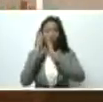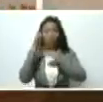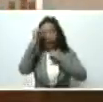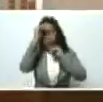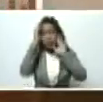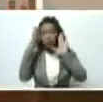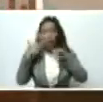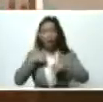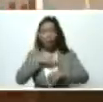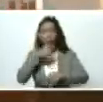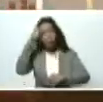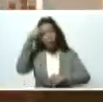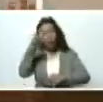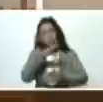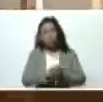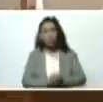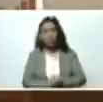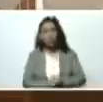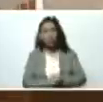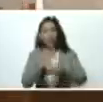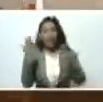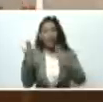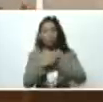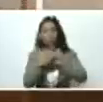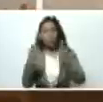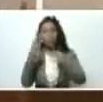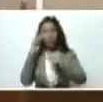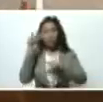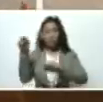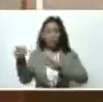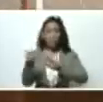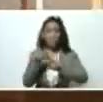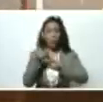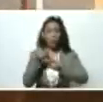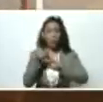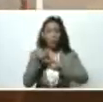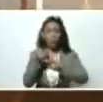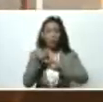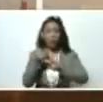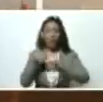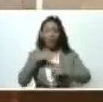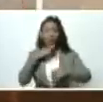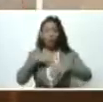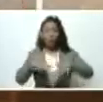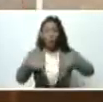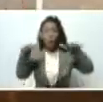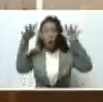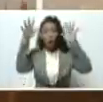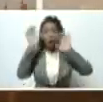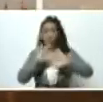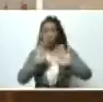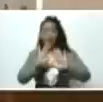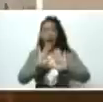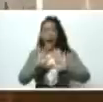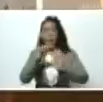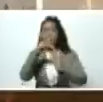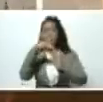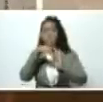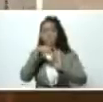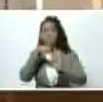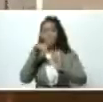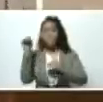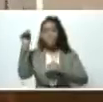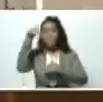a nuestro pueblo, que está bien afectado por las inundaciones, pero ya ha bajado las aguas